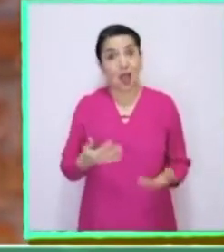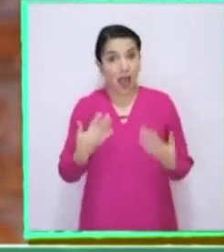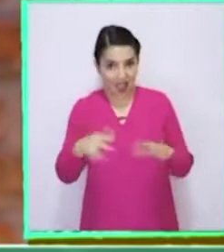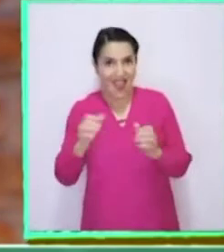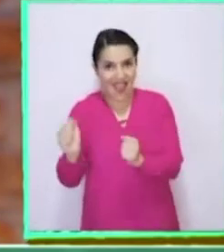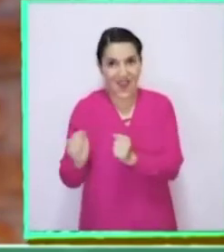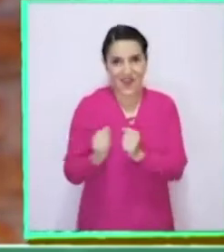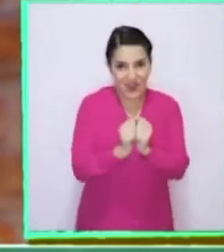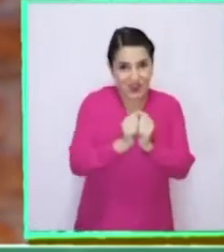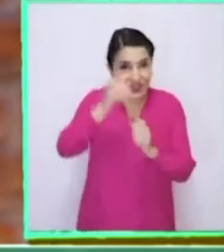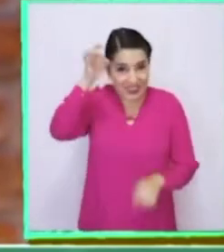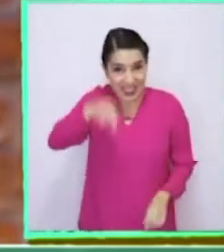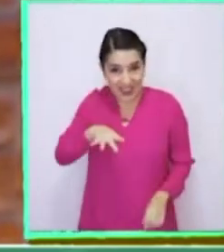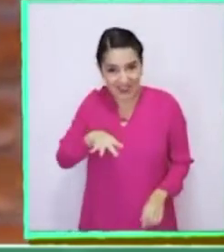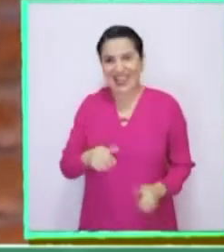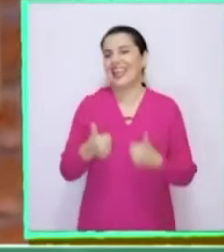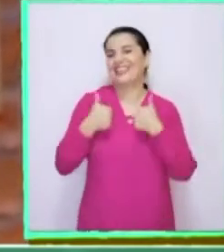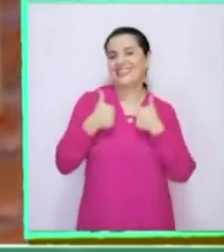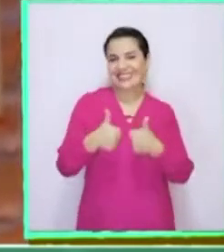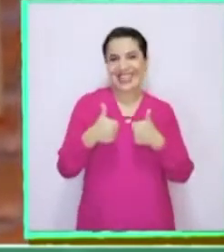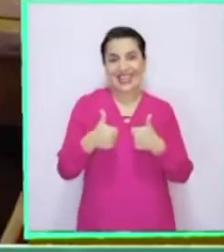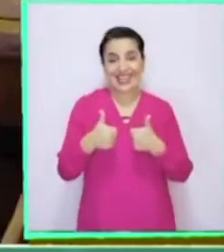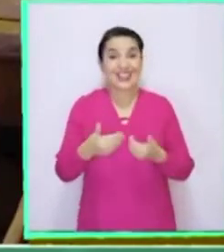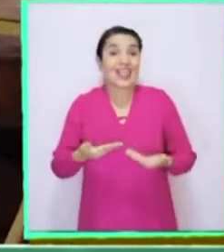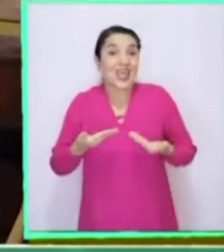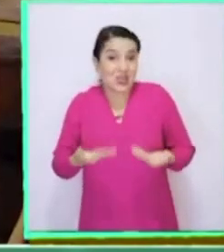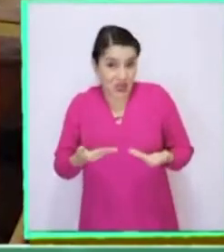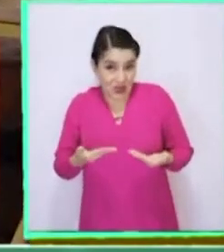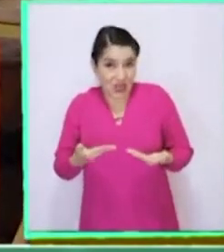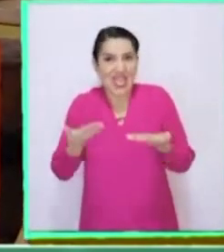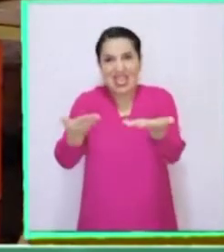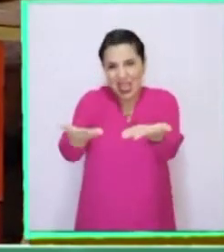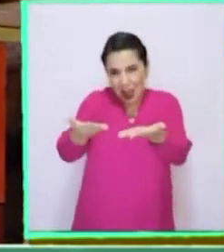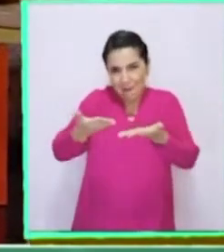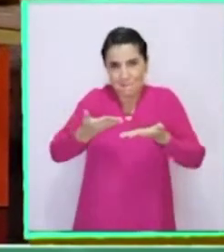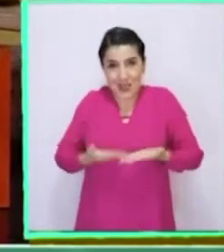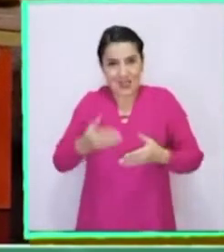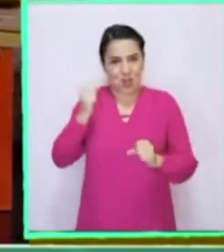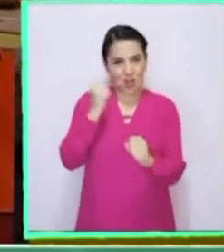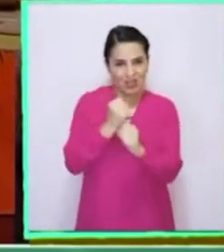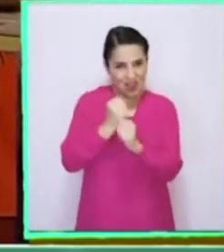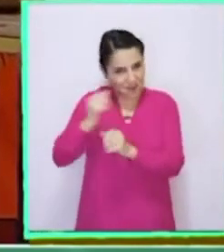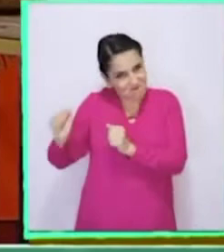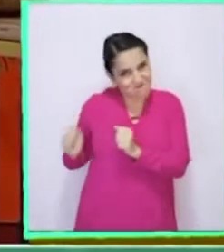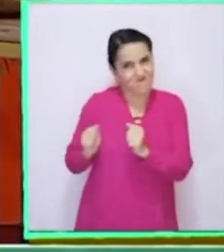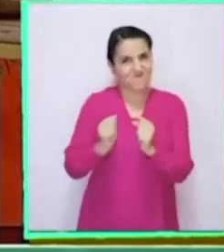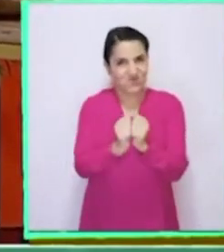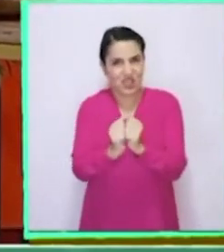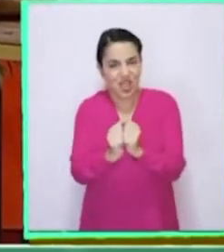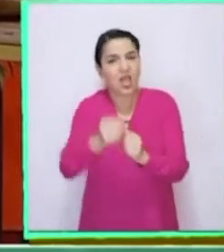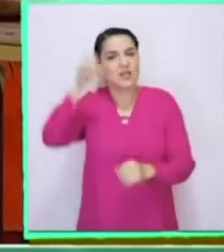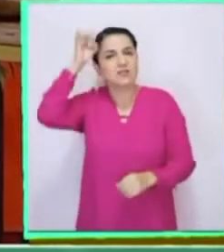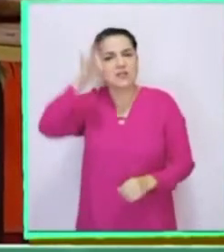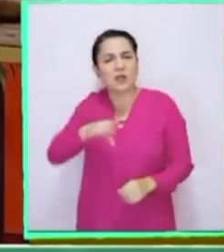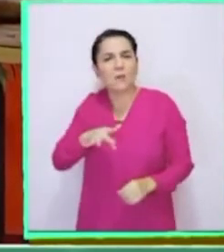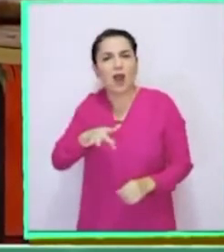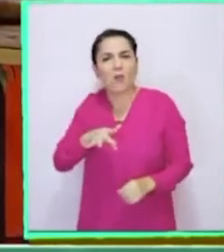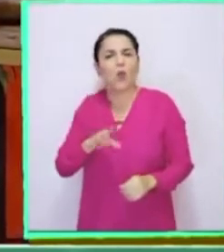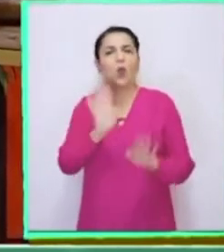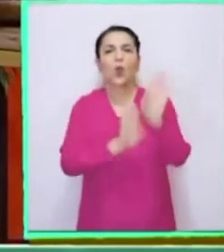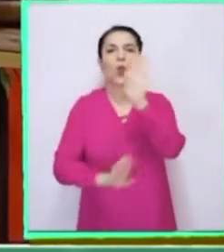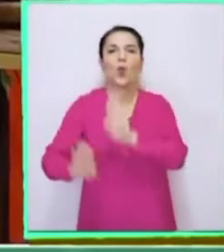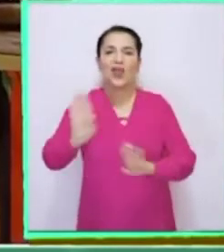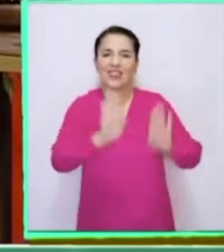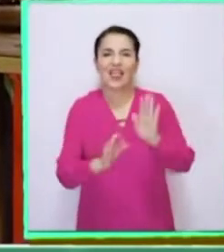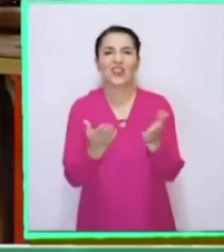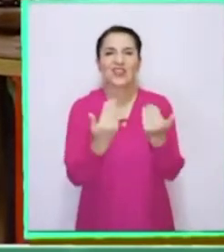descubrirlos juntos, o no? ¡Excelente! Entonces, hoy día los invito a que trabajemos en equipo y descubramos juntos qué